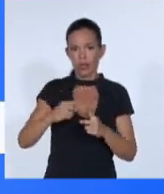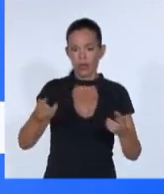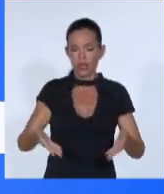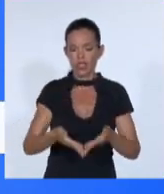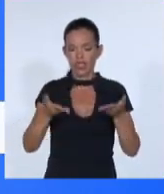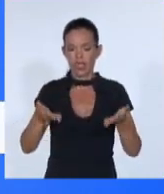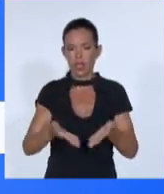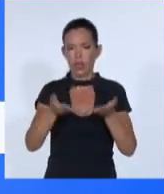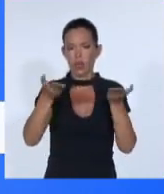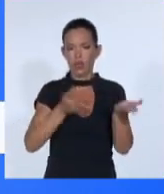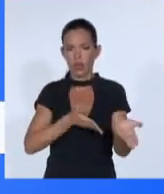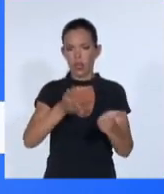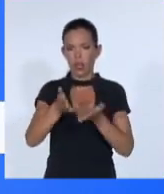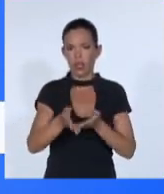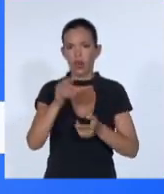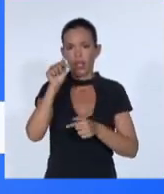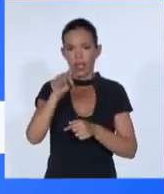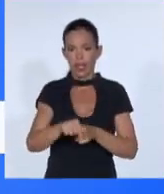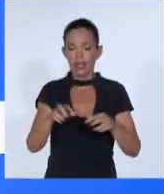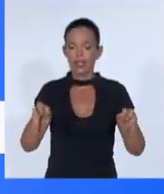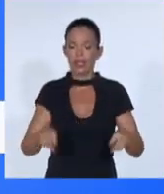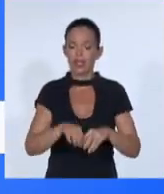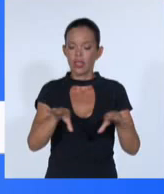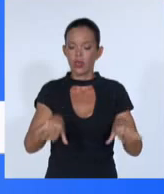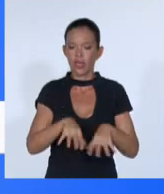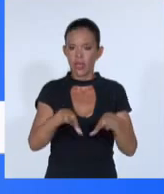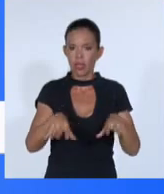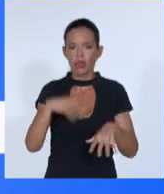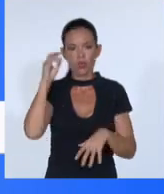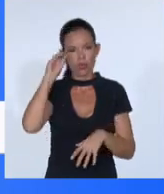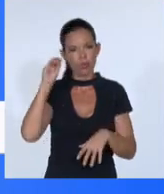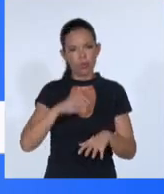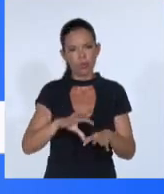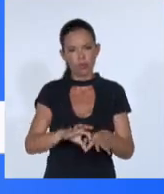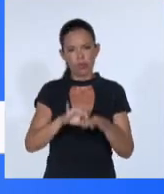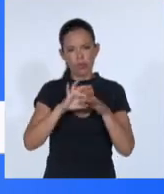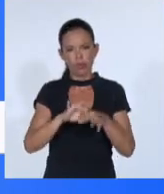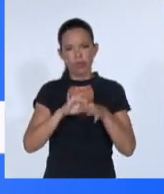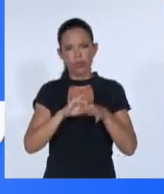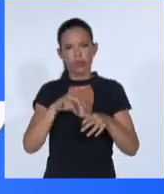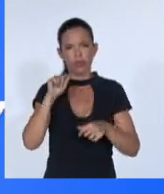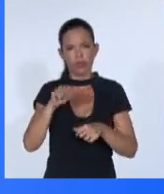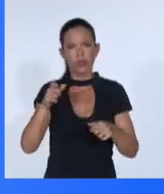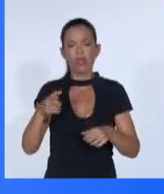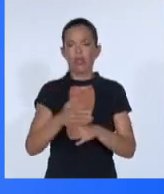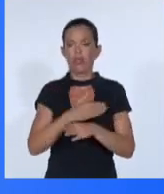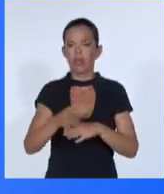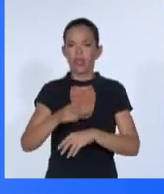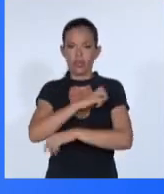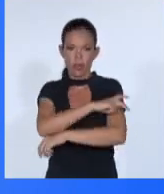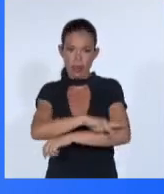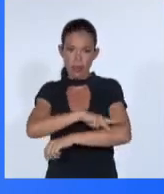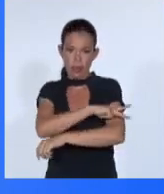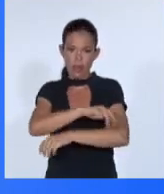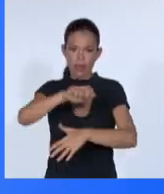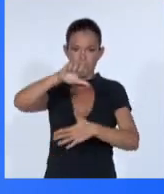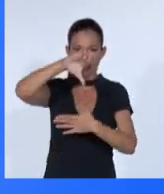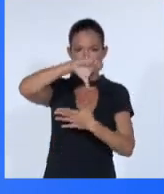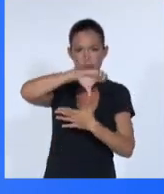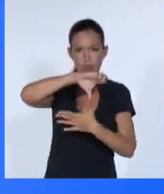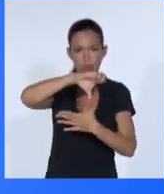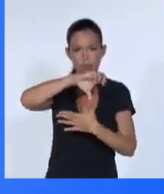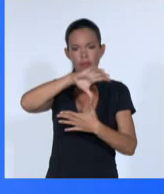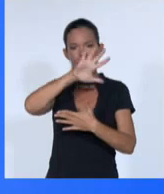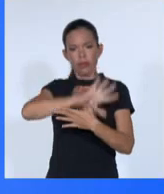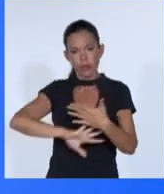coyuntura extremadamente crítica en la cual los países en vías de desarrollo enfrentan múltiples